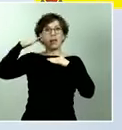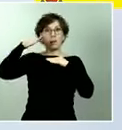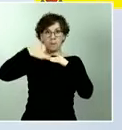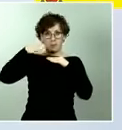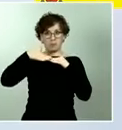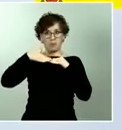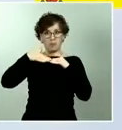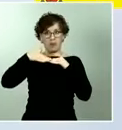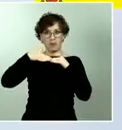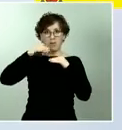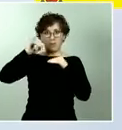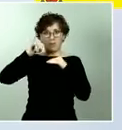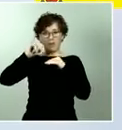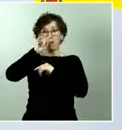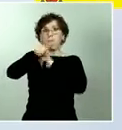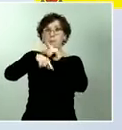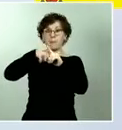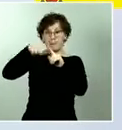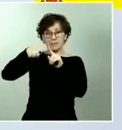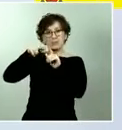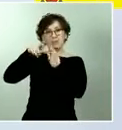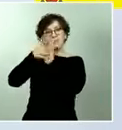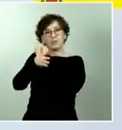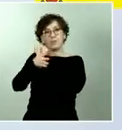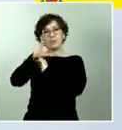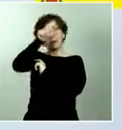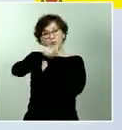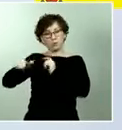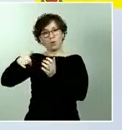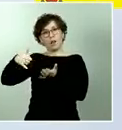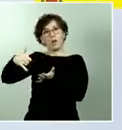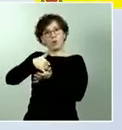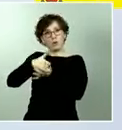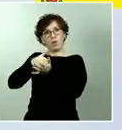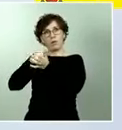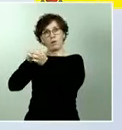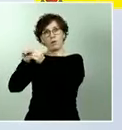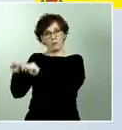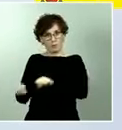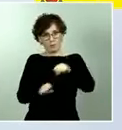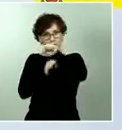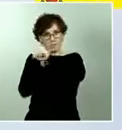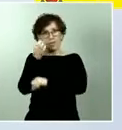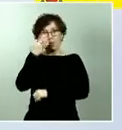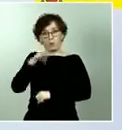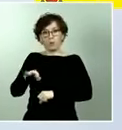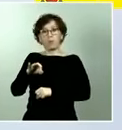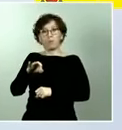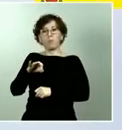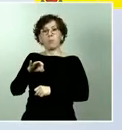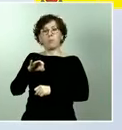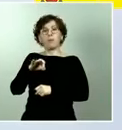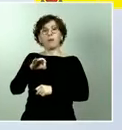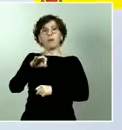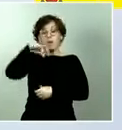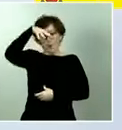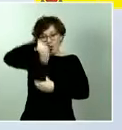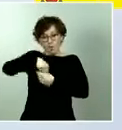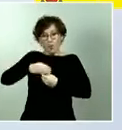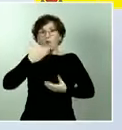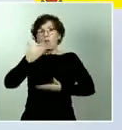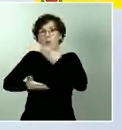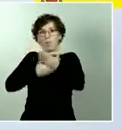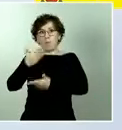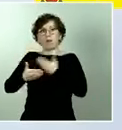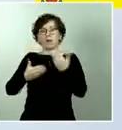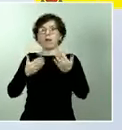permitirá mantener la demanda interna y marcará un antes y un después en el desarrollo de nuestro estado del bienestar, como también